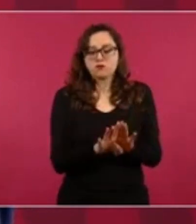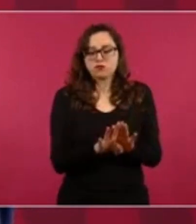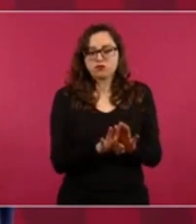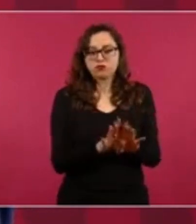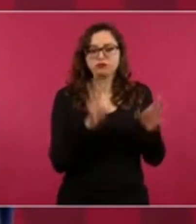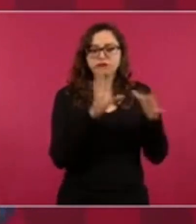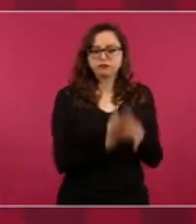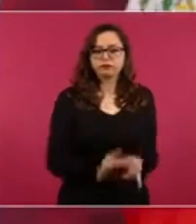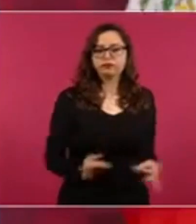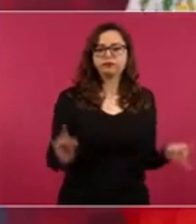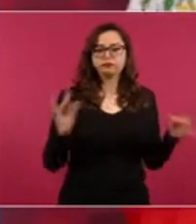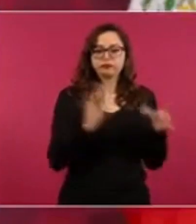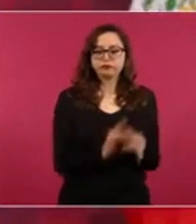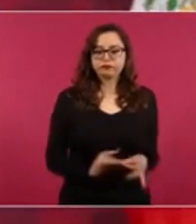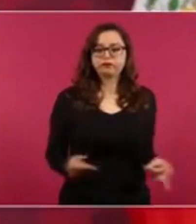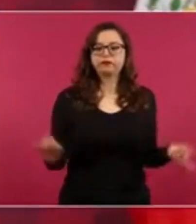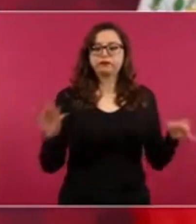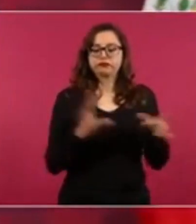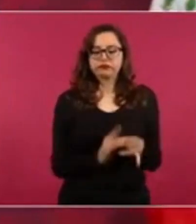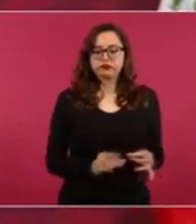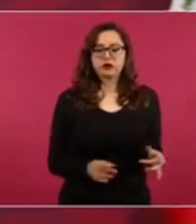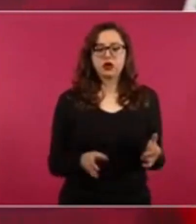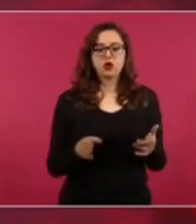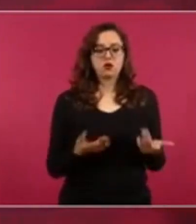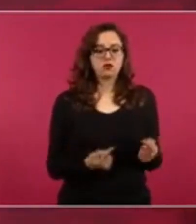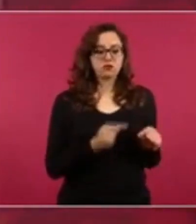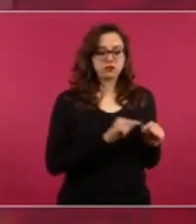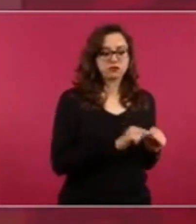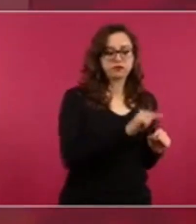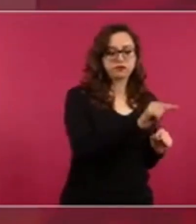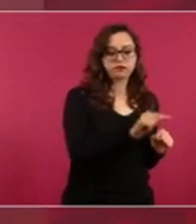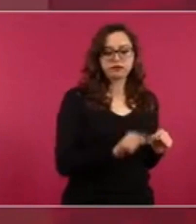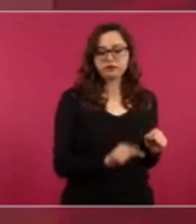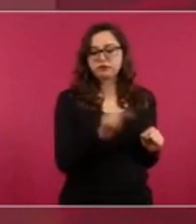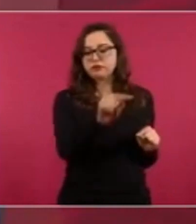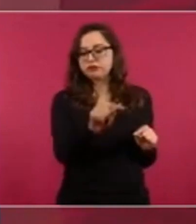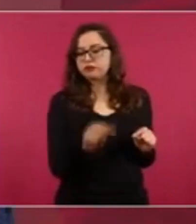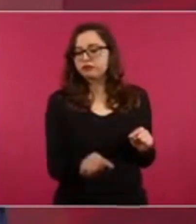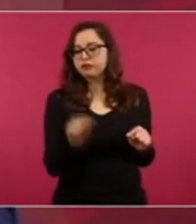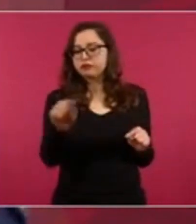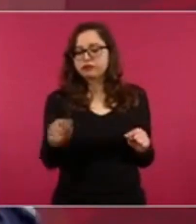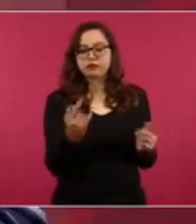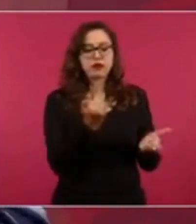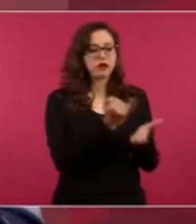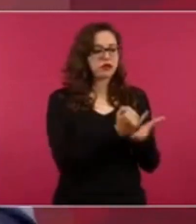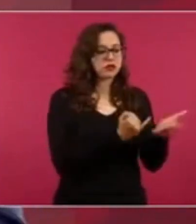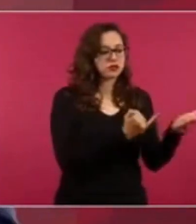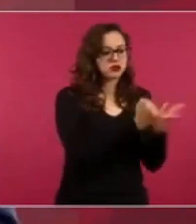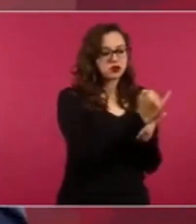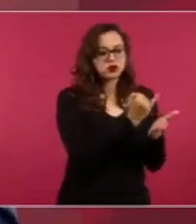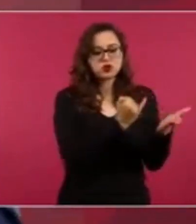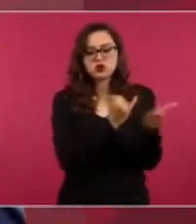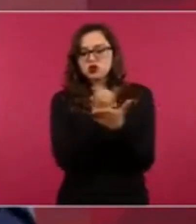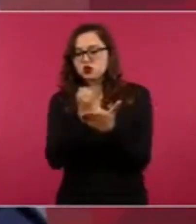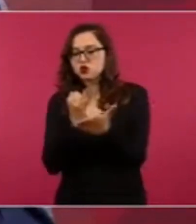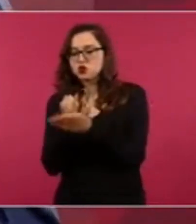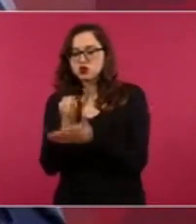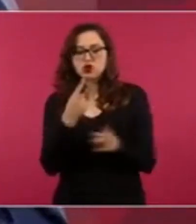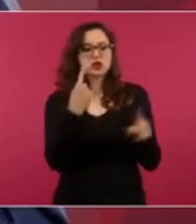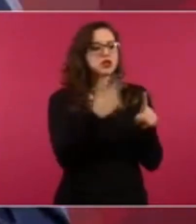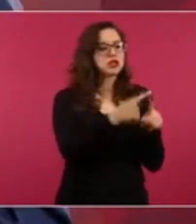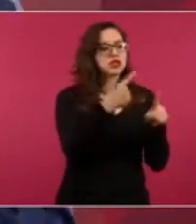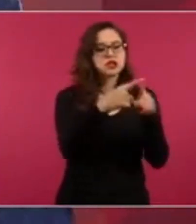Las decisiones que toman, quienes participan de manera directa, autoridades